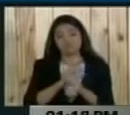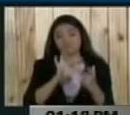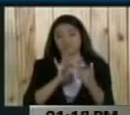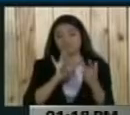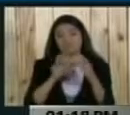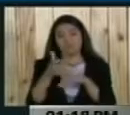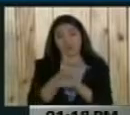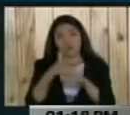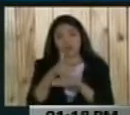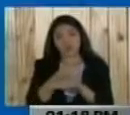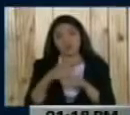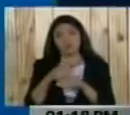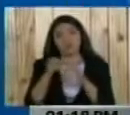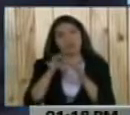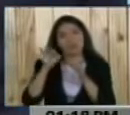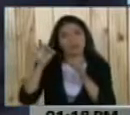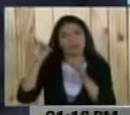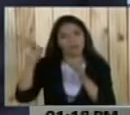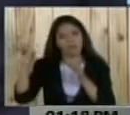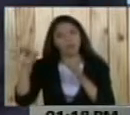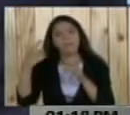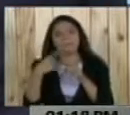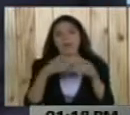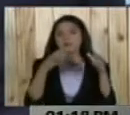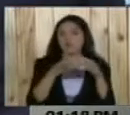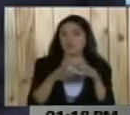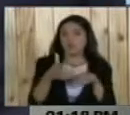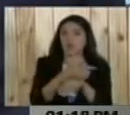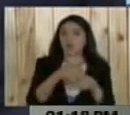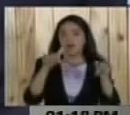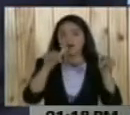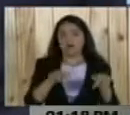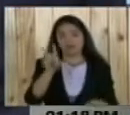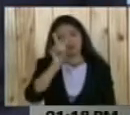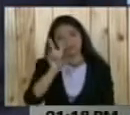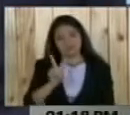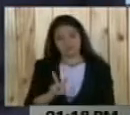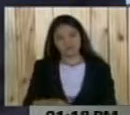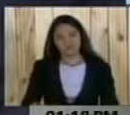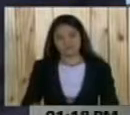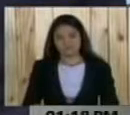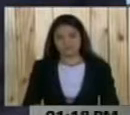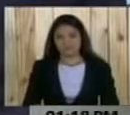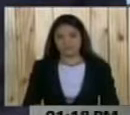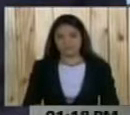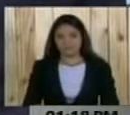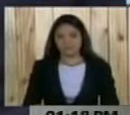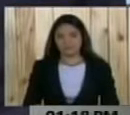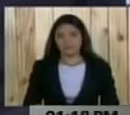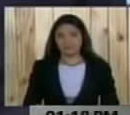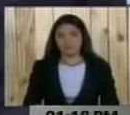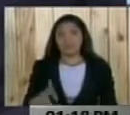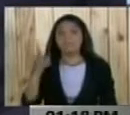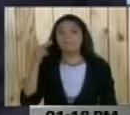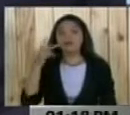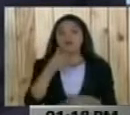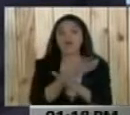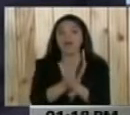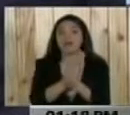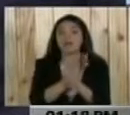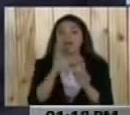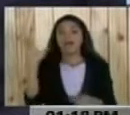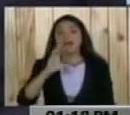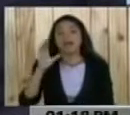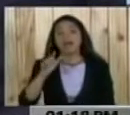Ejecutivo en tierras lejanas, y su equipo de gobierno en nuestro territorio. Y la parroquia La Vega de Caracas, fue el